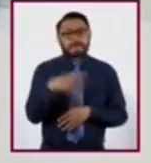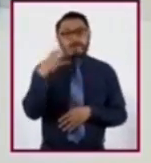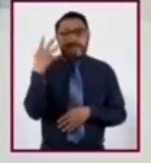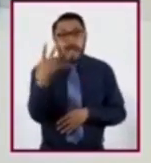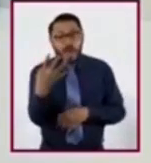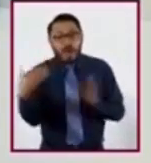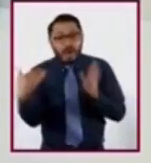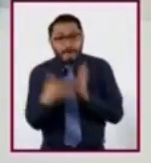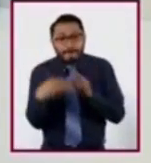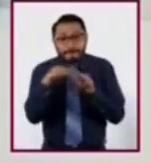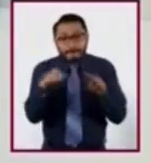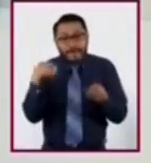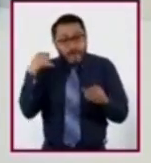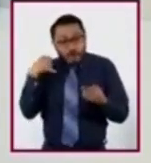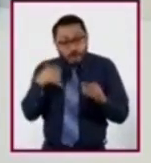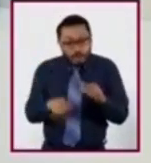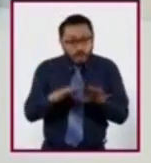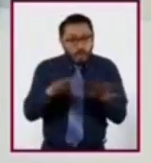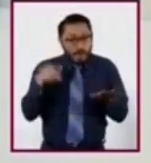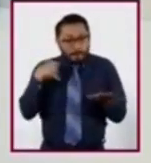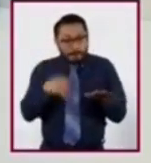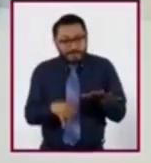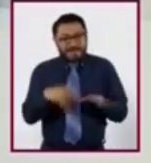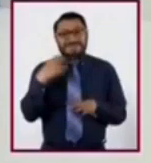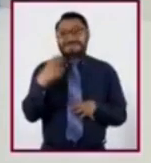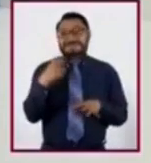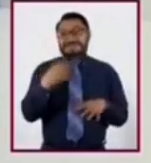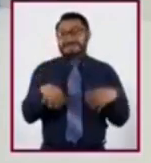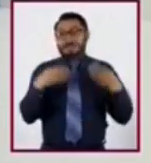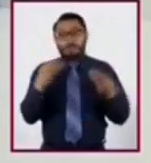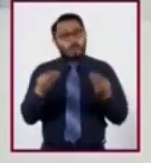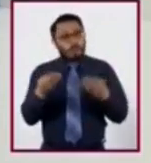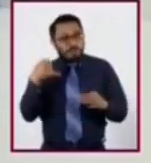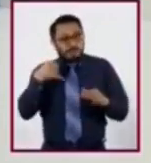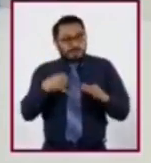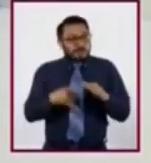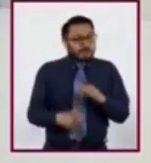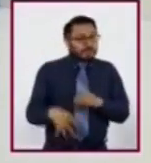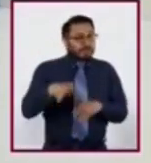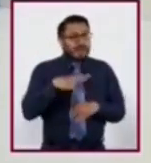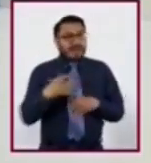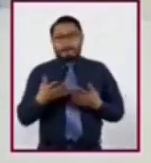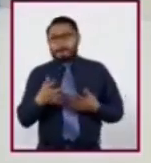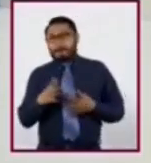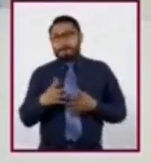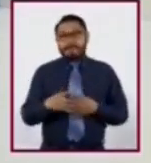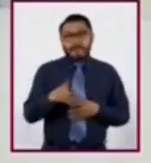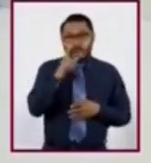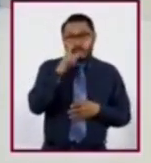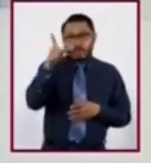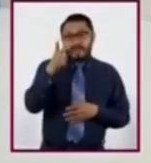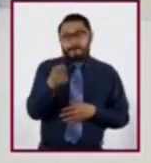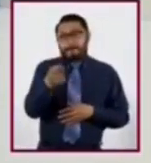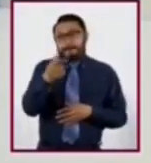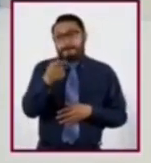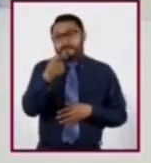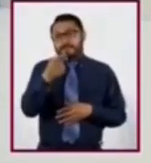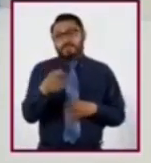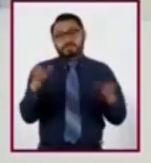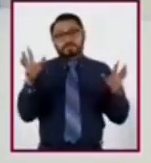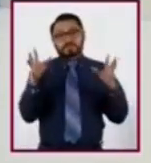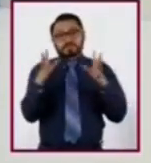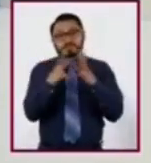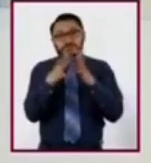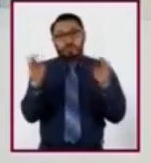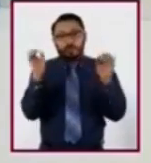por debajo del nivel del mar. Debido a su profundidad, en esta zona llega a una cantidad reducida de luz y su temperatura es